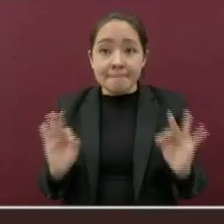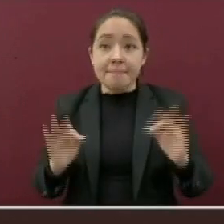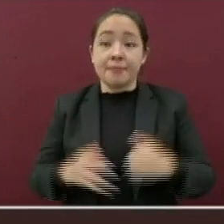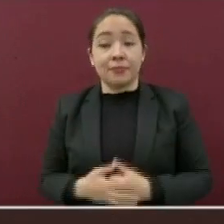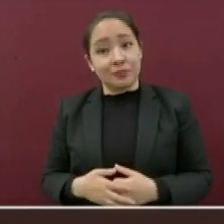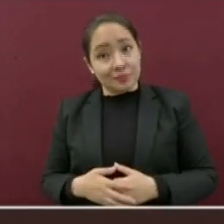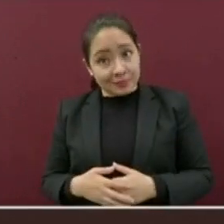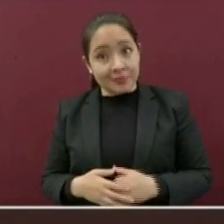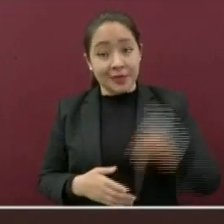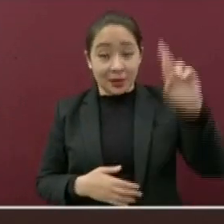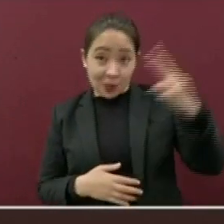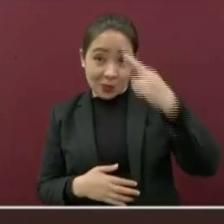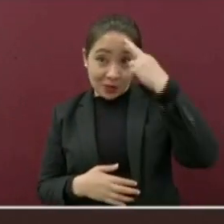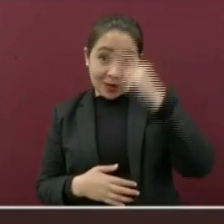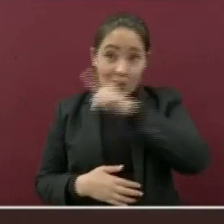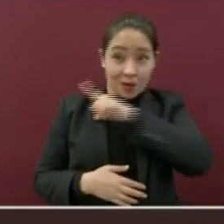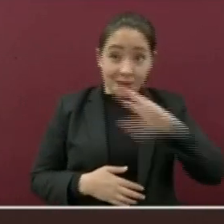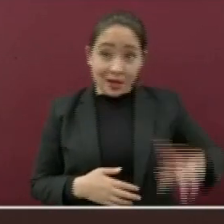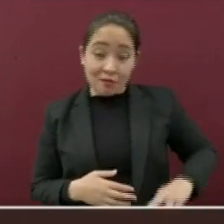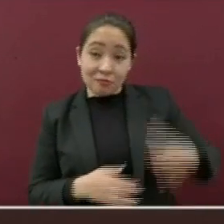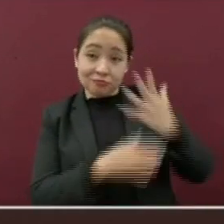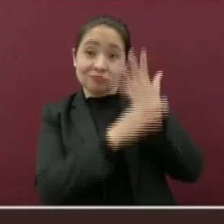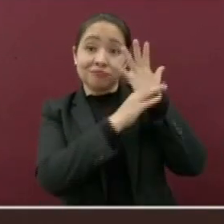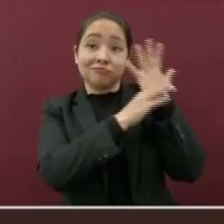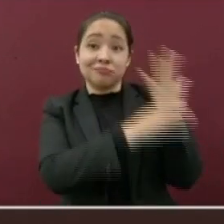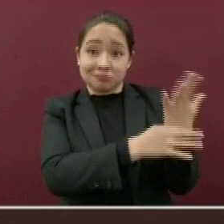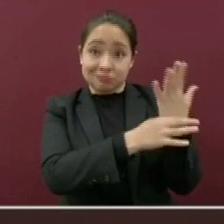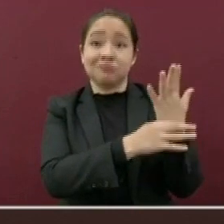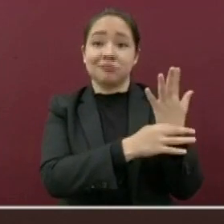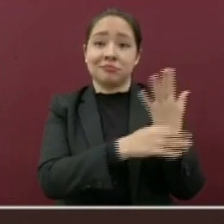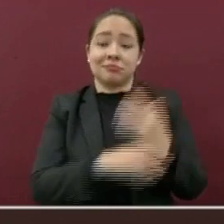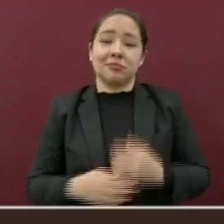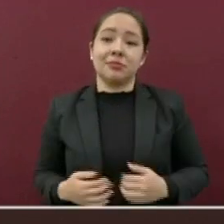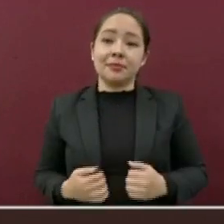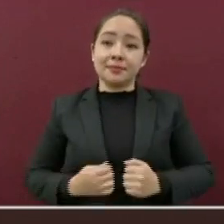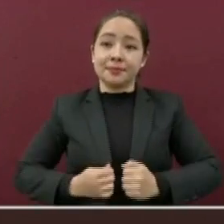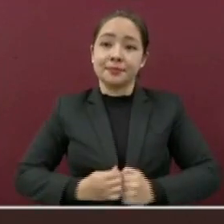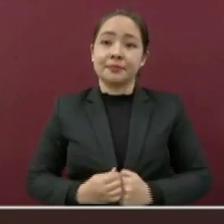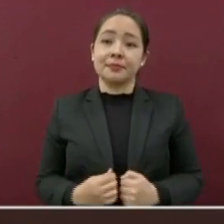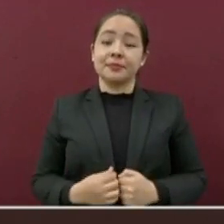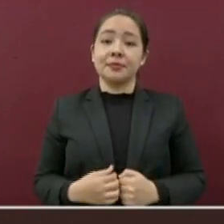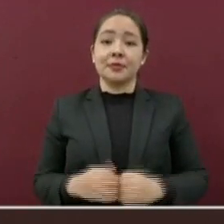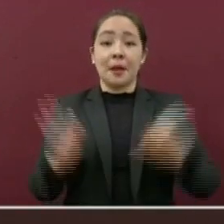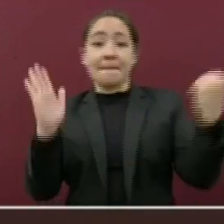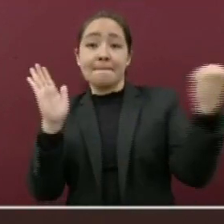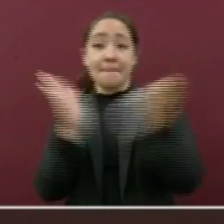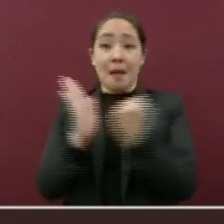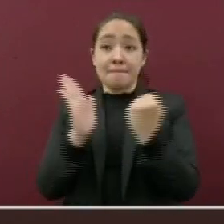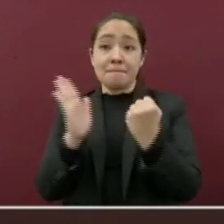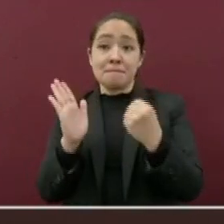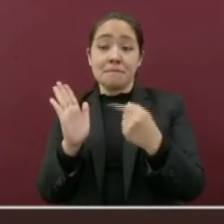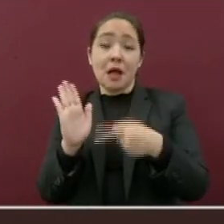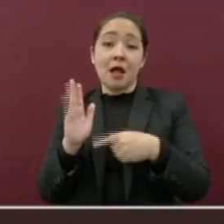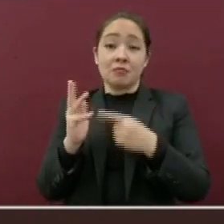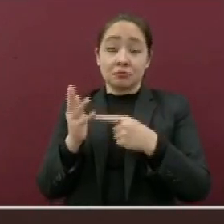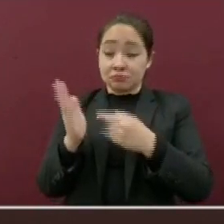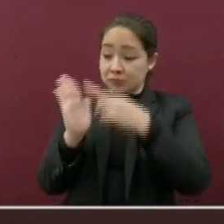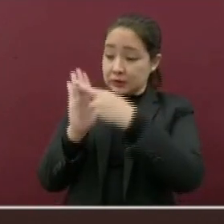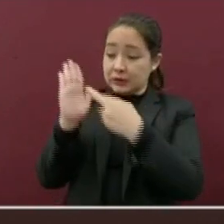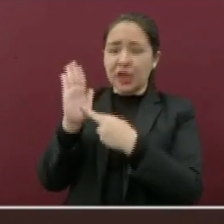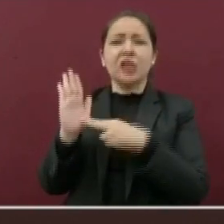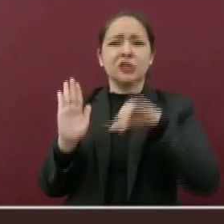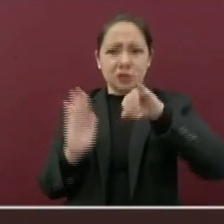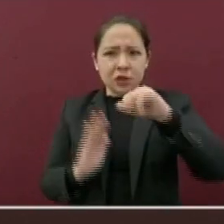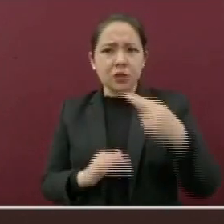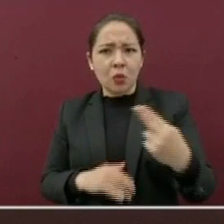Ya lo dijo el señor gobernador Cuitláhuac García Jiménez, los decretos familia veracruzana sí